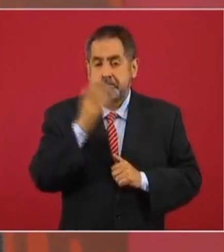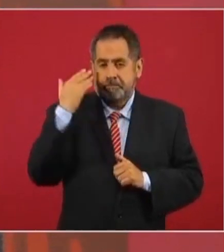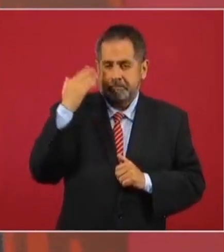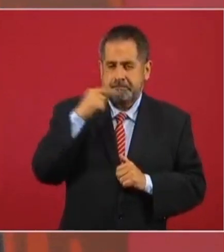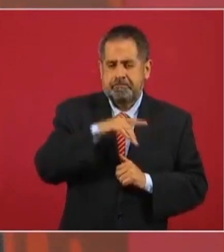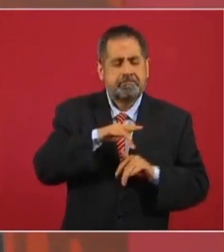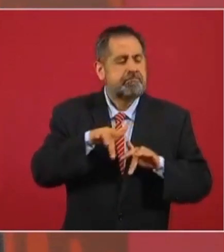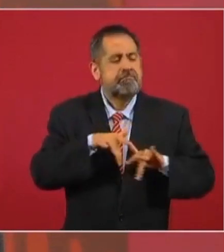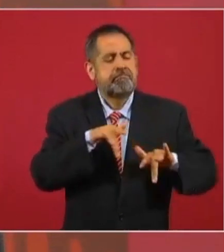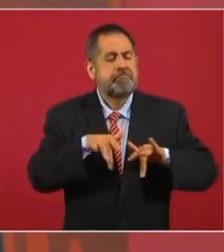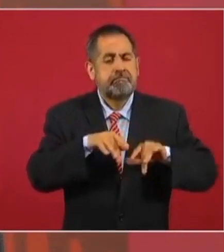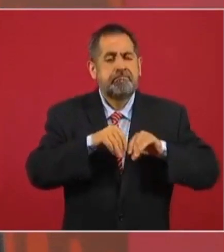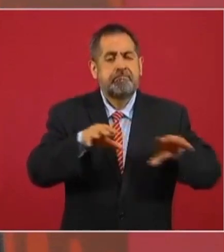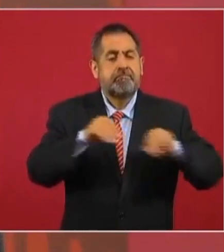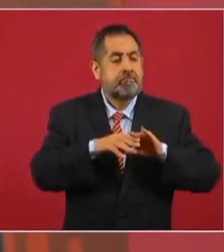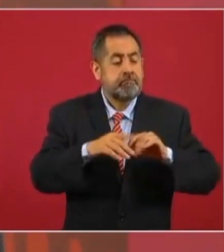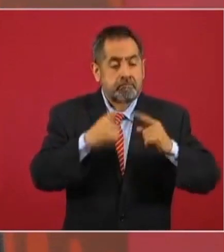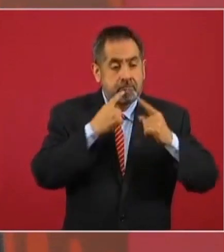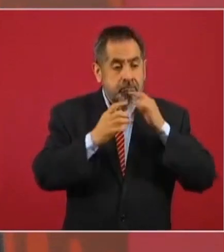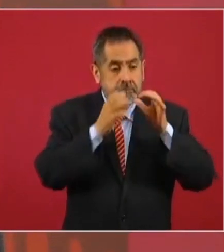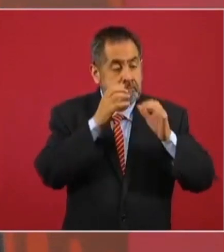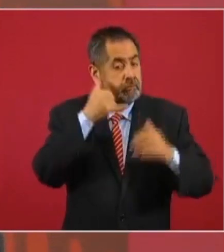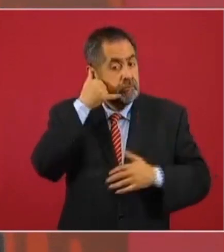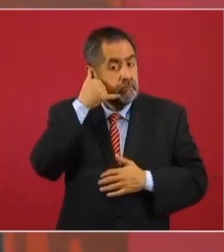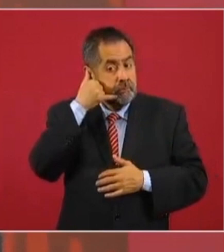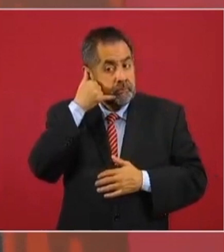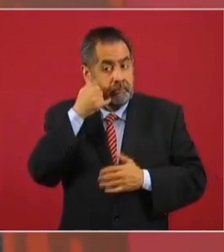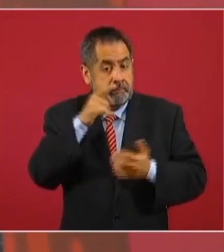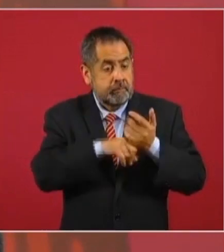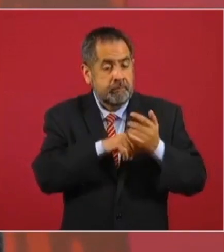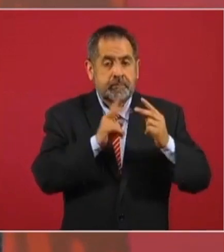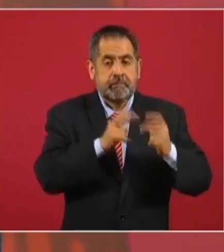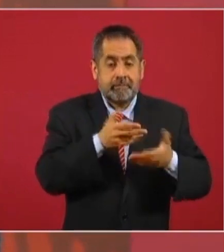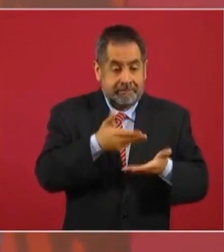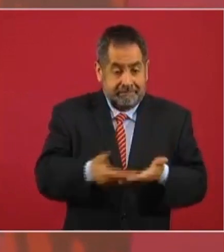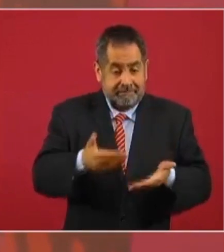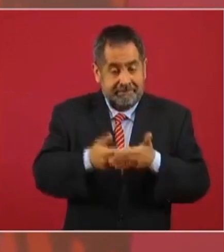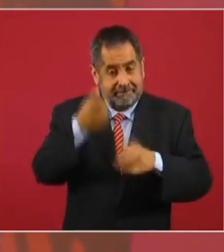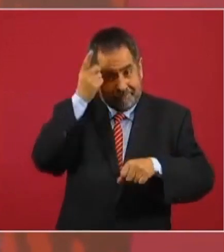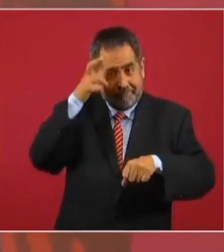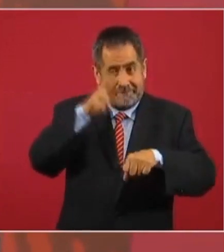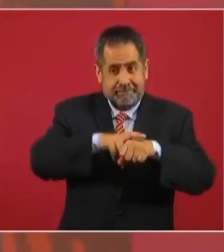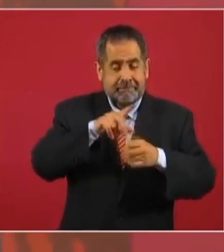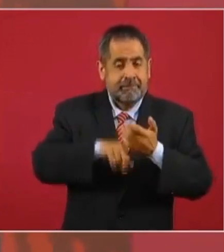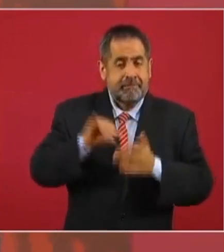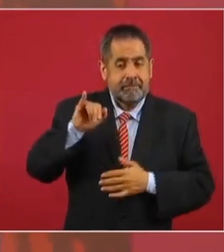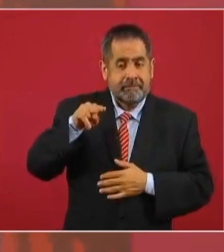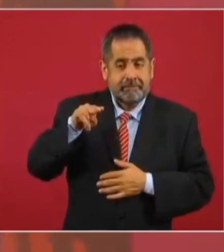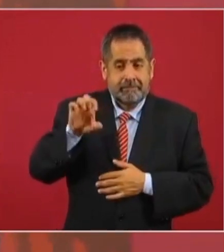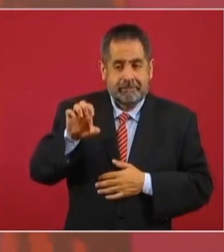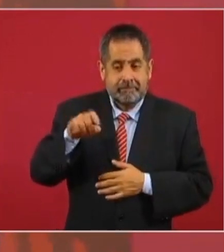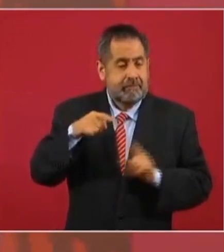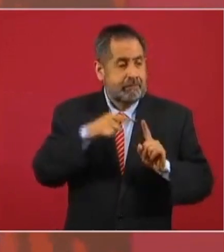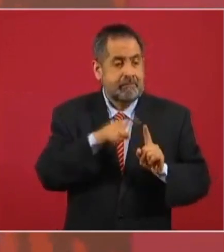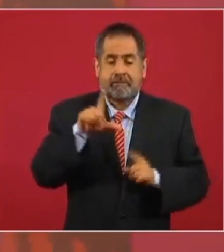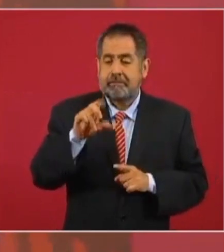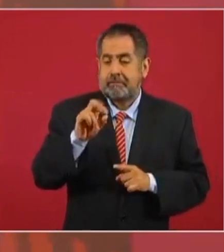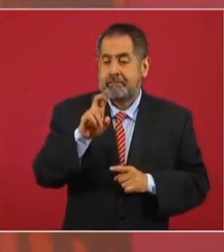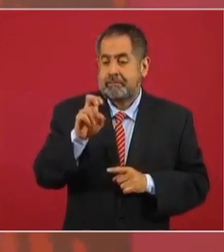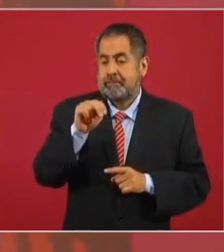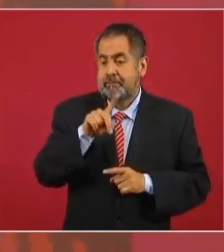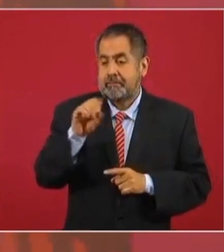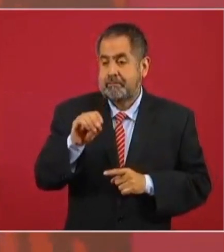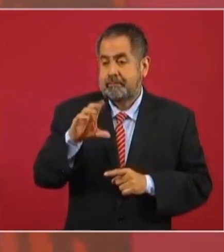conversación telefónica del actual director del INE, Lorenzo Córdoba.